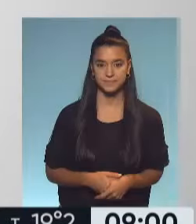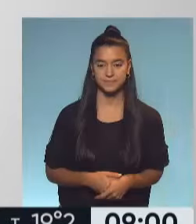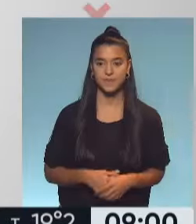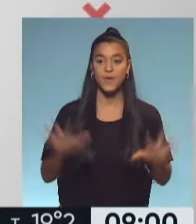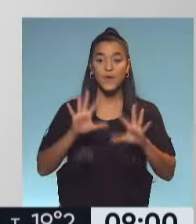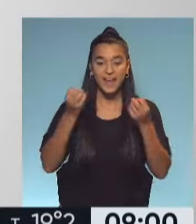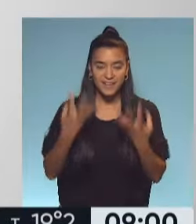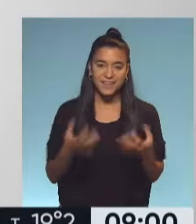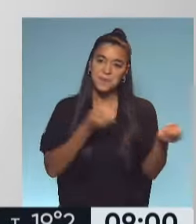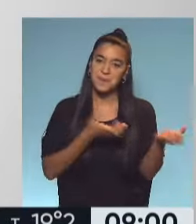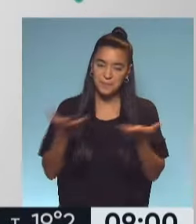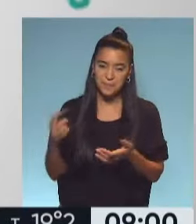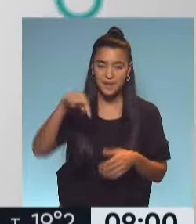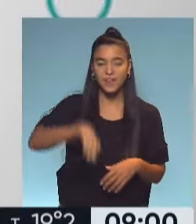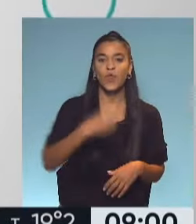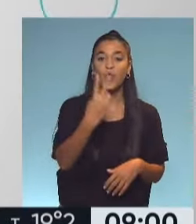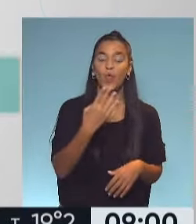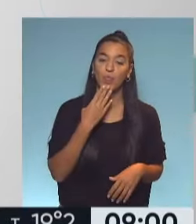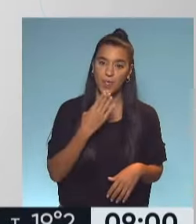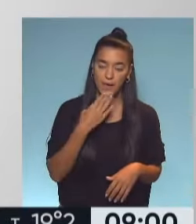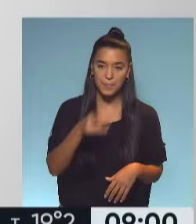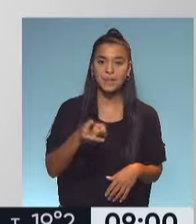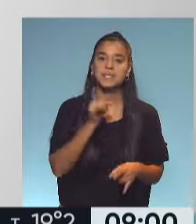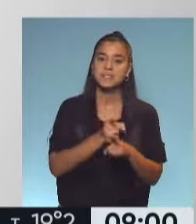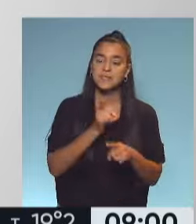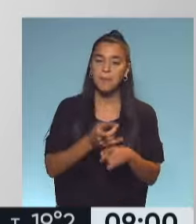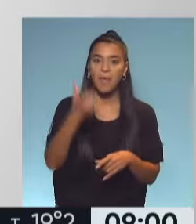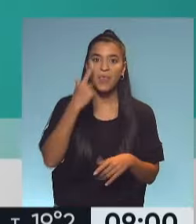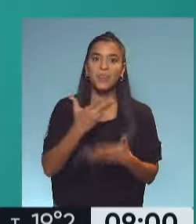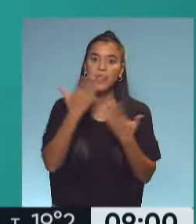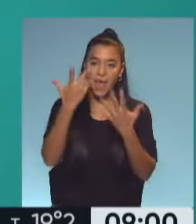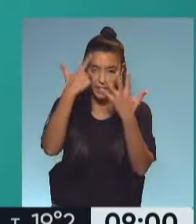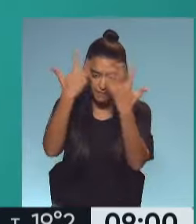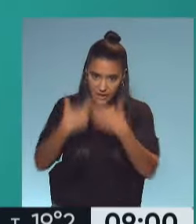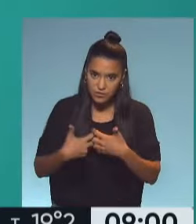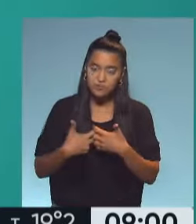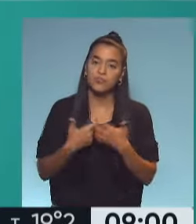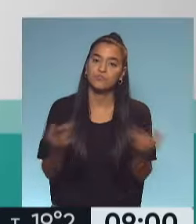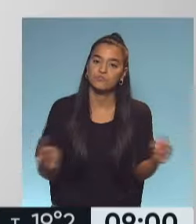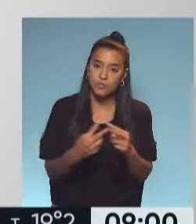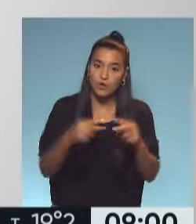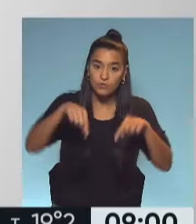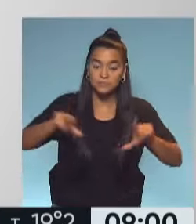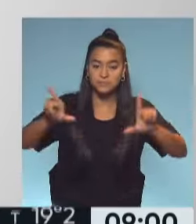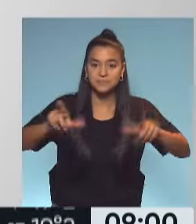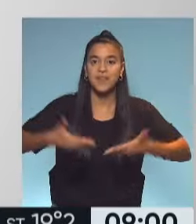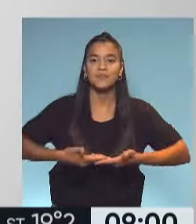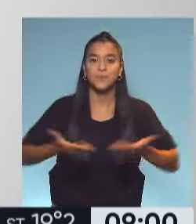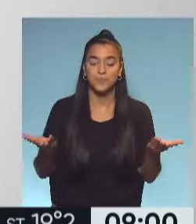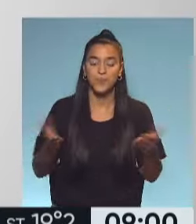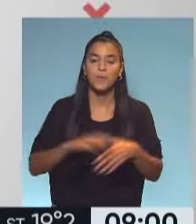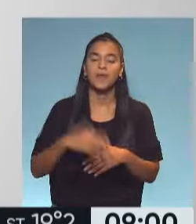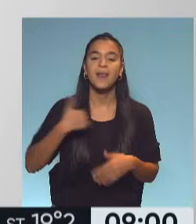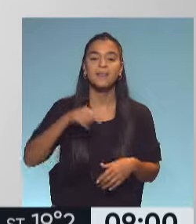Hola, ¿cómo les va? Bienvenidos en este 2 de abril, que siempre es un día de reflexión. Nos volvemos a encontrar en esta pantalla, la de la Televisión Pública